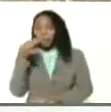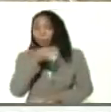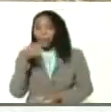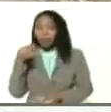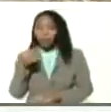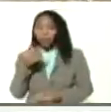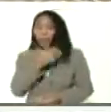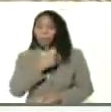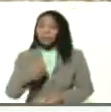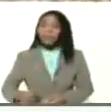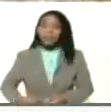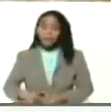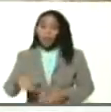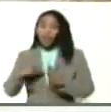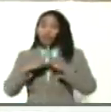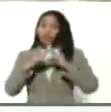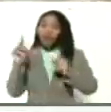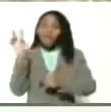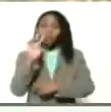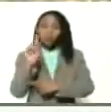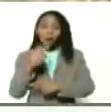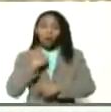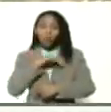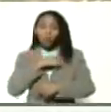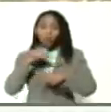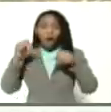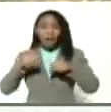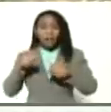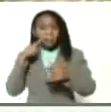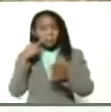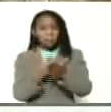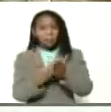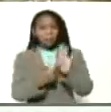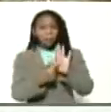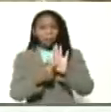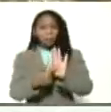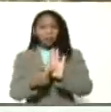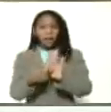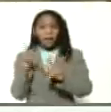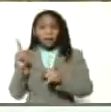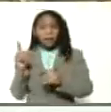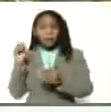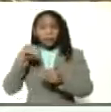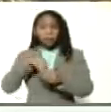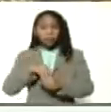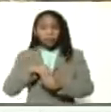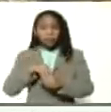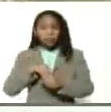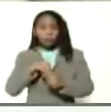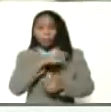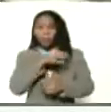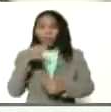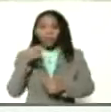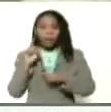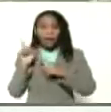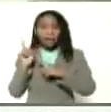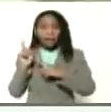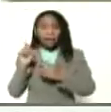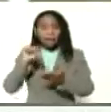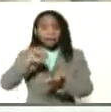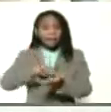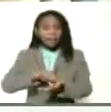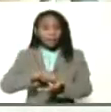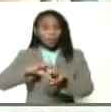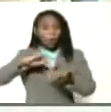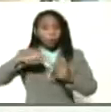presidente, camarada, toda Venezuela, aquí estamos pues dando demostración en estas instalaciones extraordinarias, en este centro